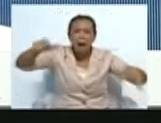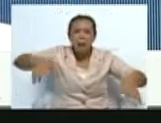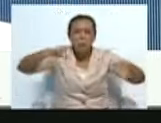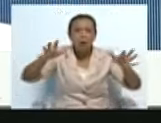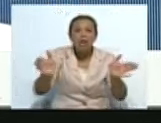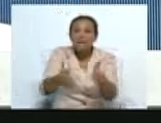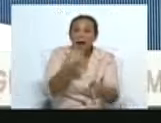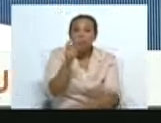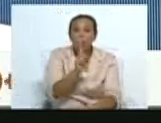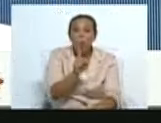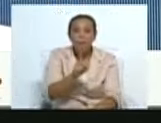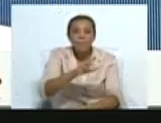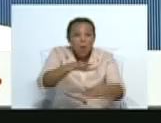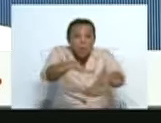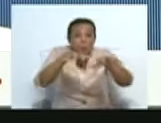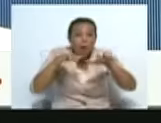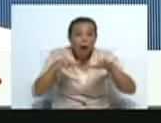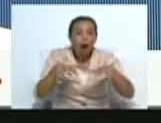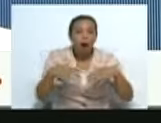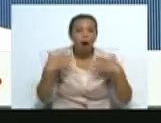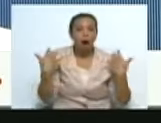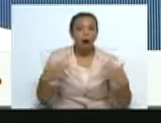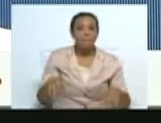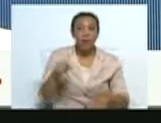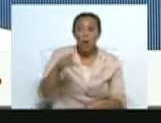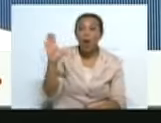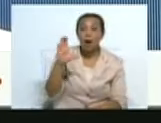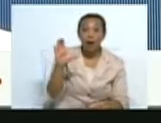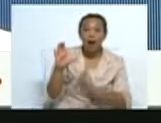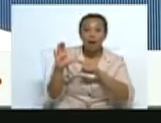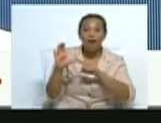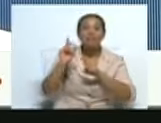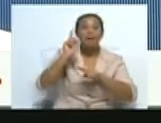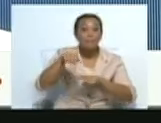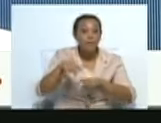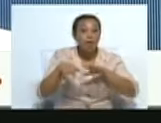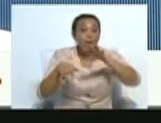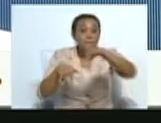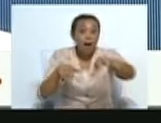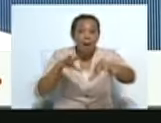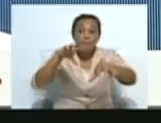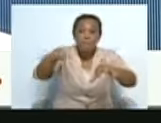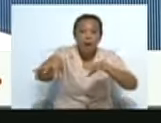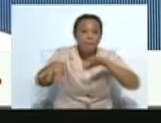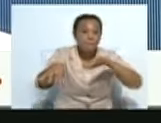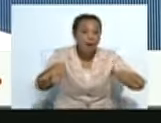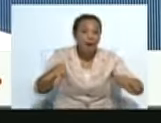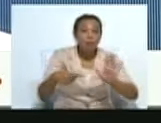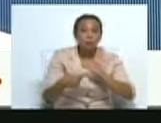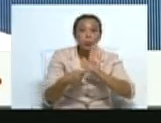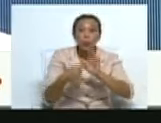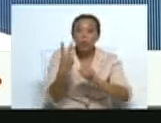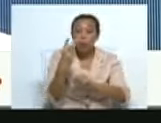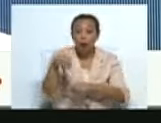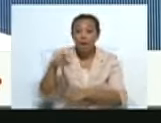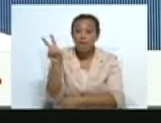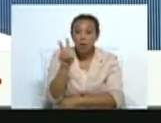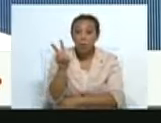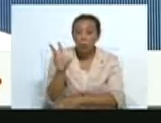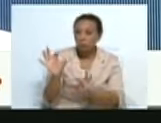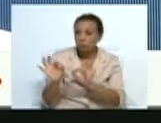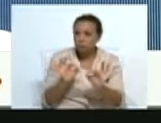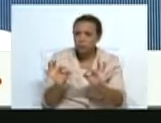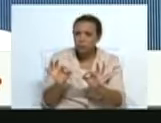público. Y esto no pasó solo aquí en Caracas, en la sala Aracatabla, una sala histórica, donde presentamos dos funciones de nuestra